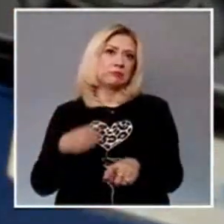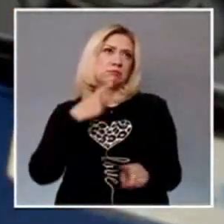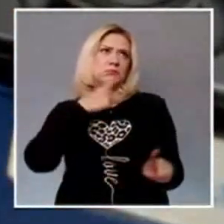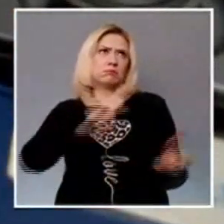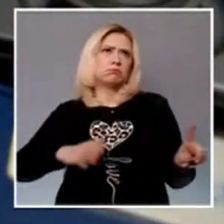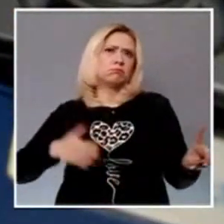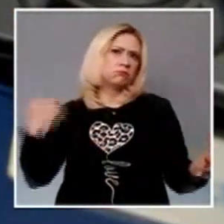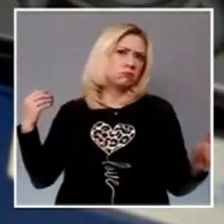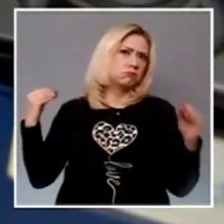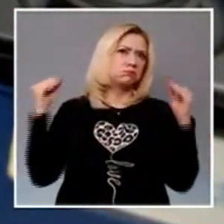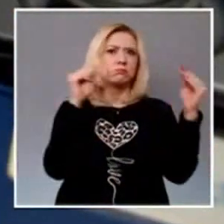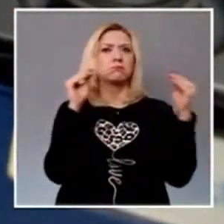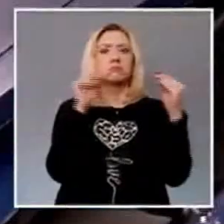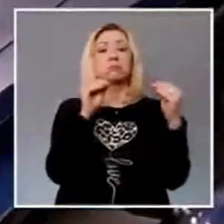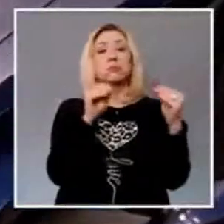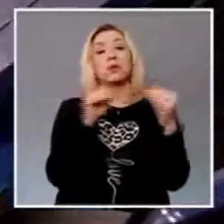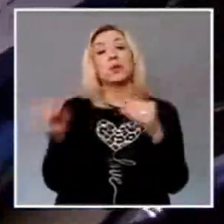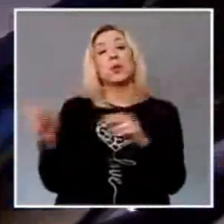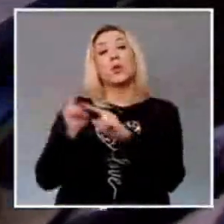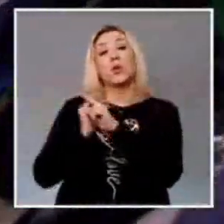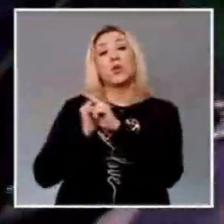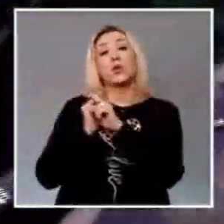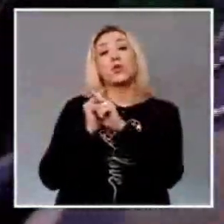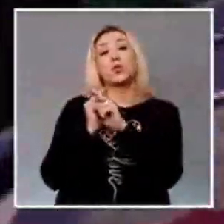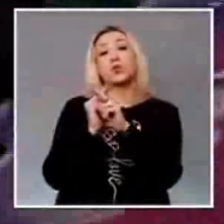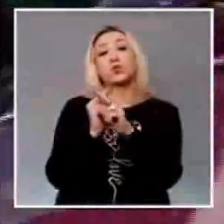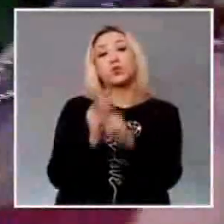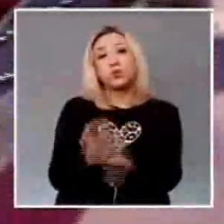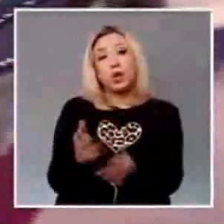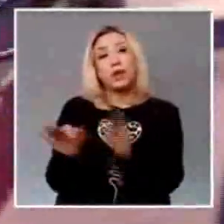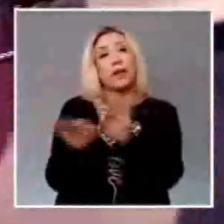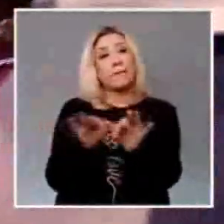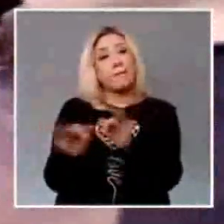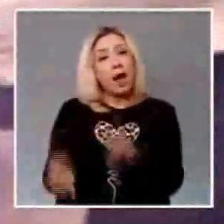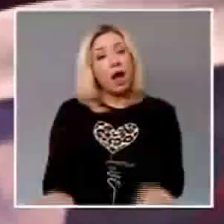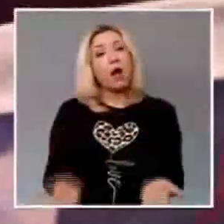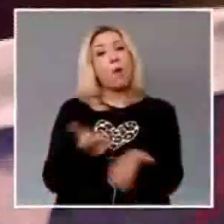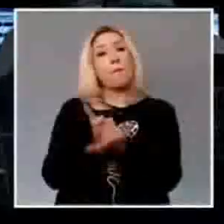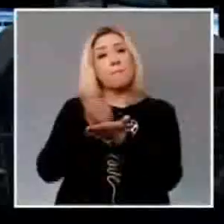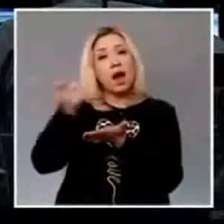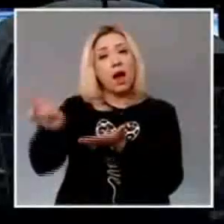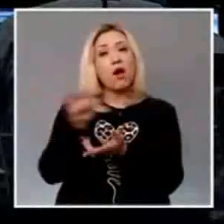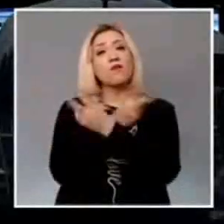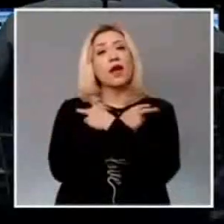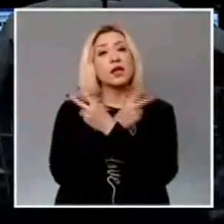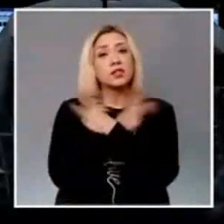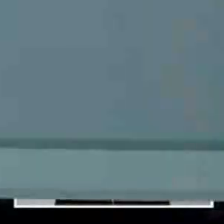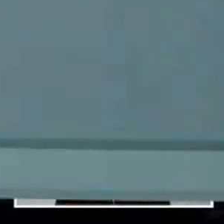de antigüedad, estabilidad en el empleo, pago de utilidades y prestaciones, entre otros.